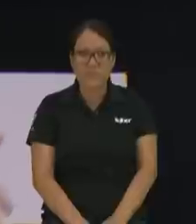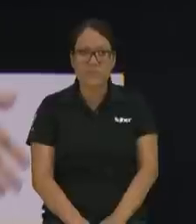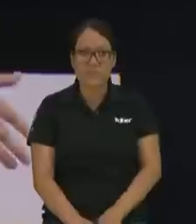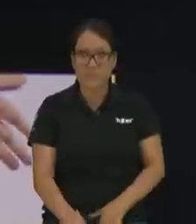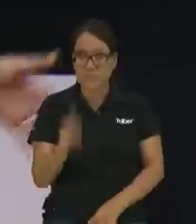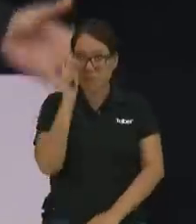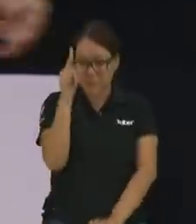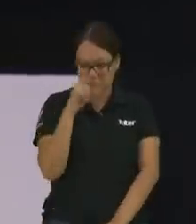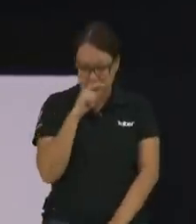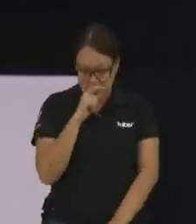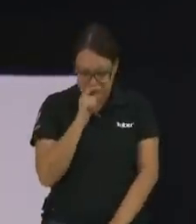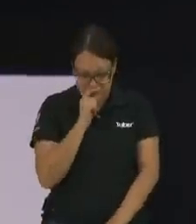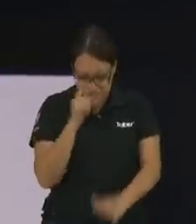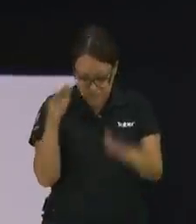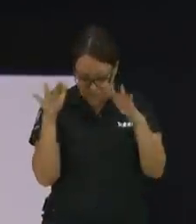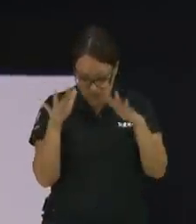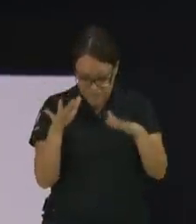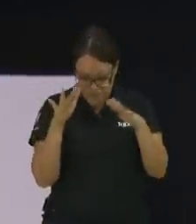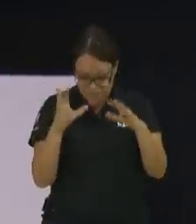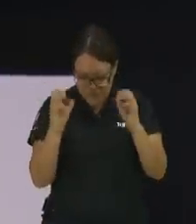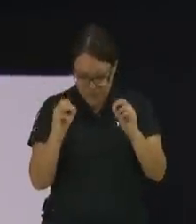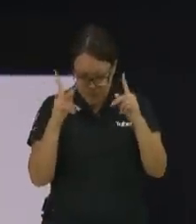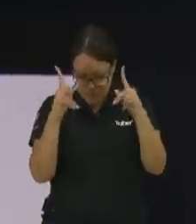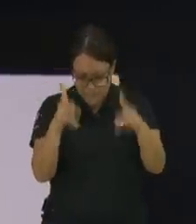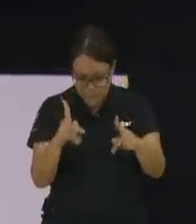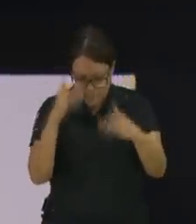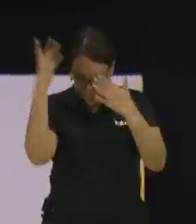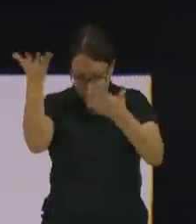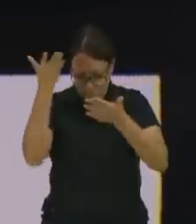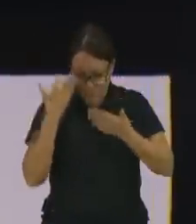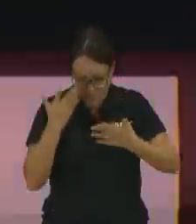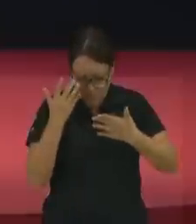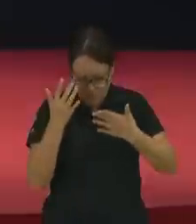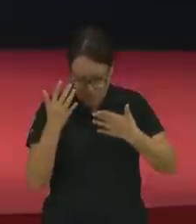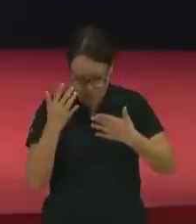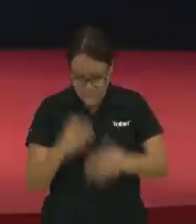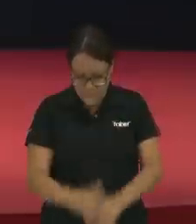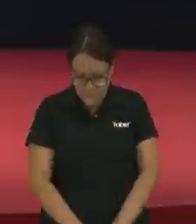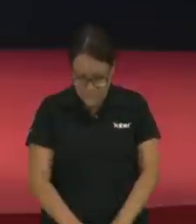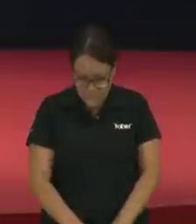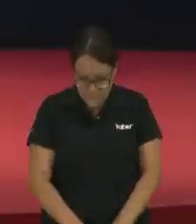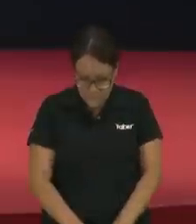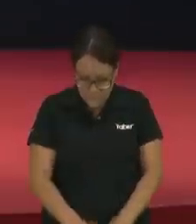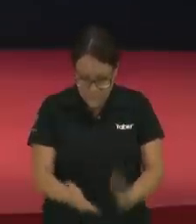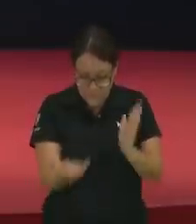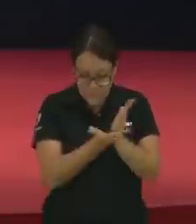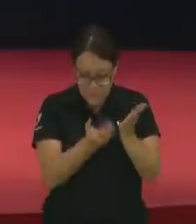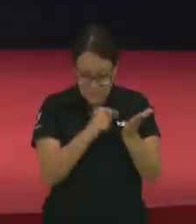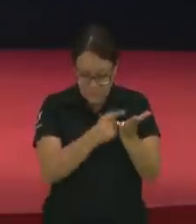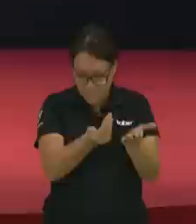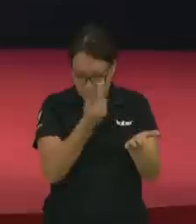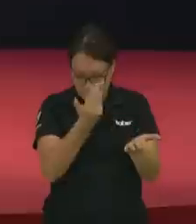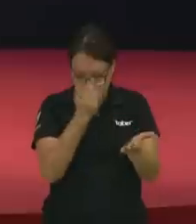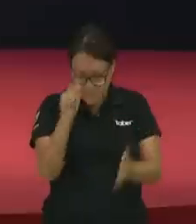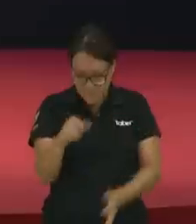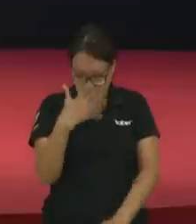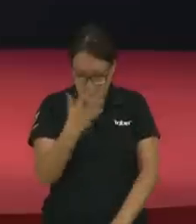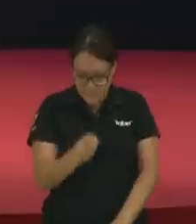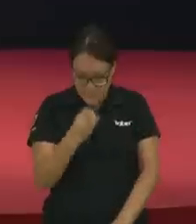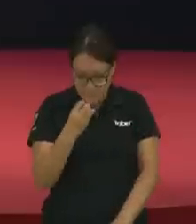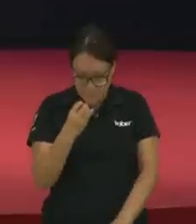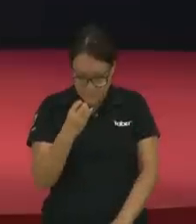padre gracias te damos por el oportuno socorro que encontramos en tu palabra la biblia el día de hoy